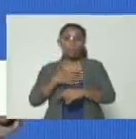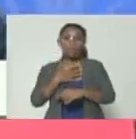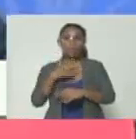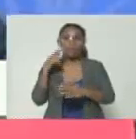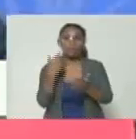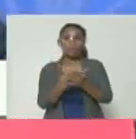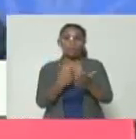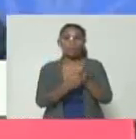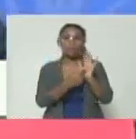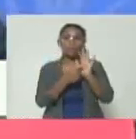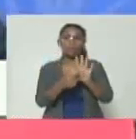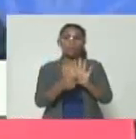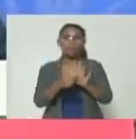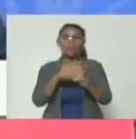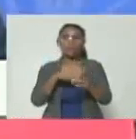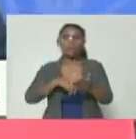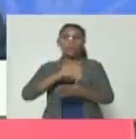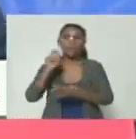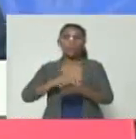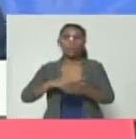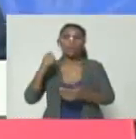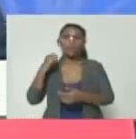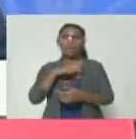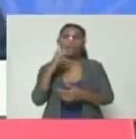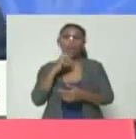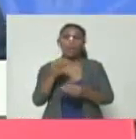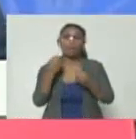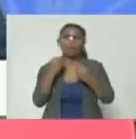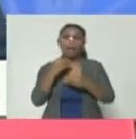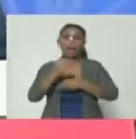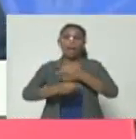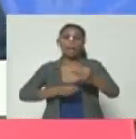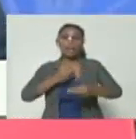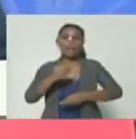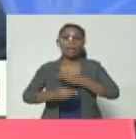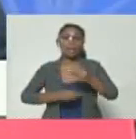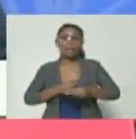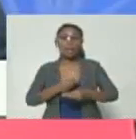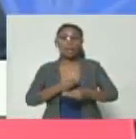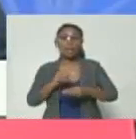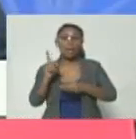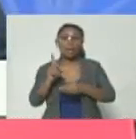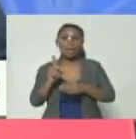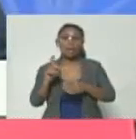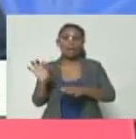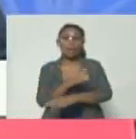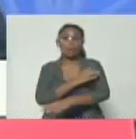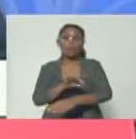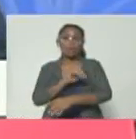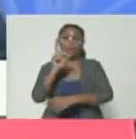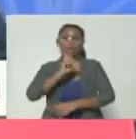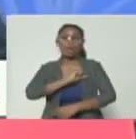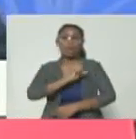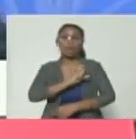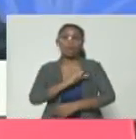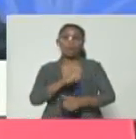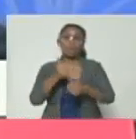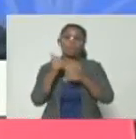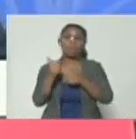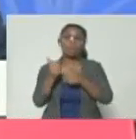mostramos fue contratada por Iván Duque para realizar el concierto en Cúcuta ahora bien